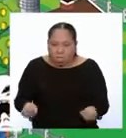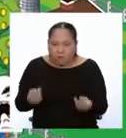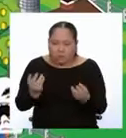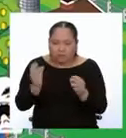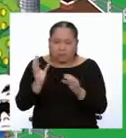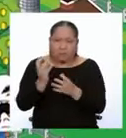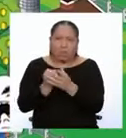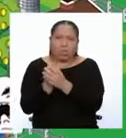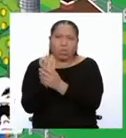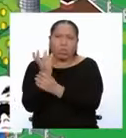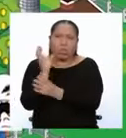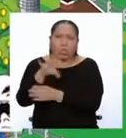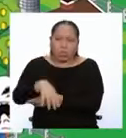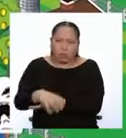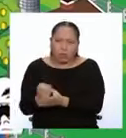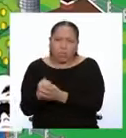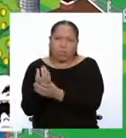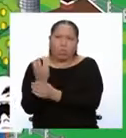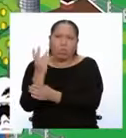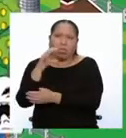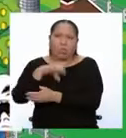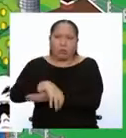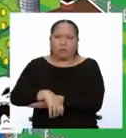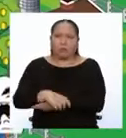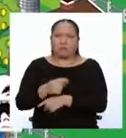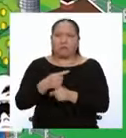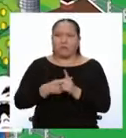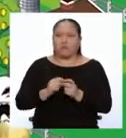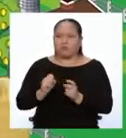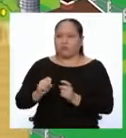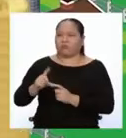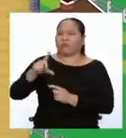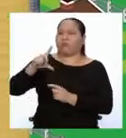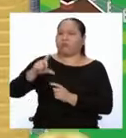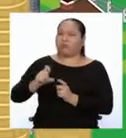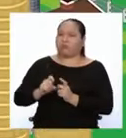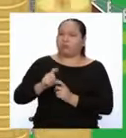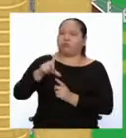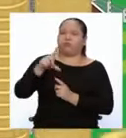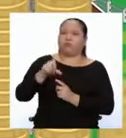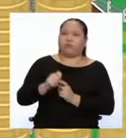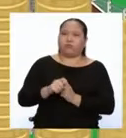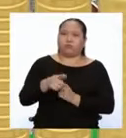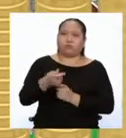causó una alza de precios en la poca producción de las cosechas.